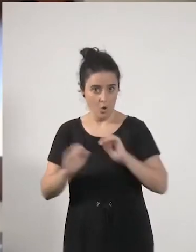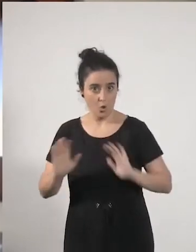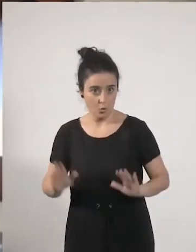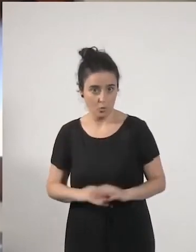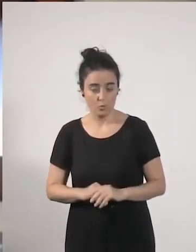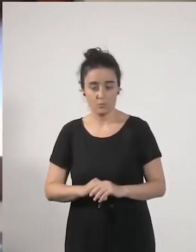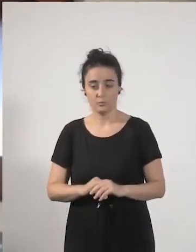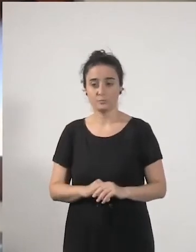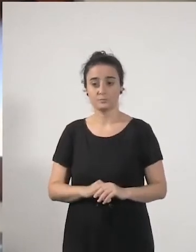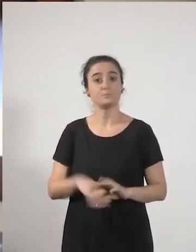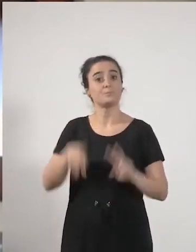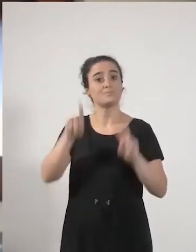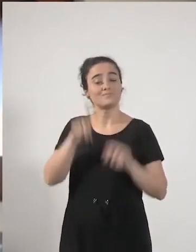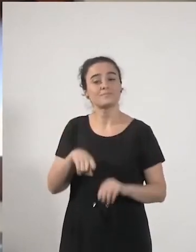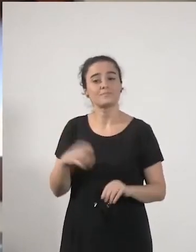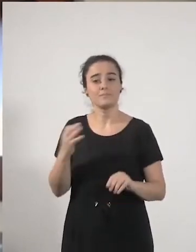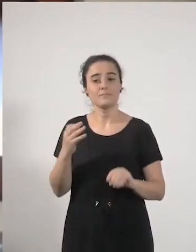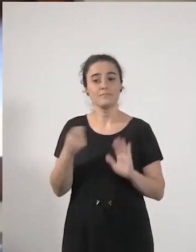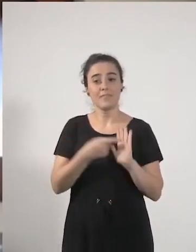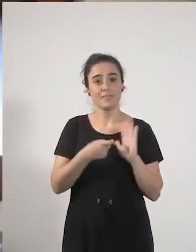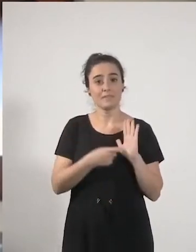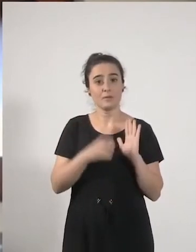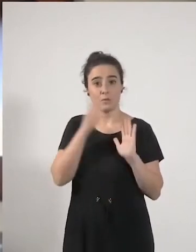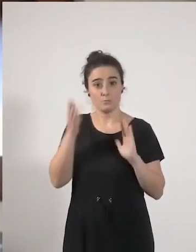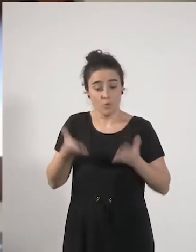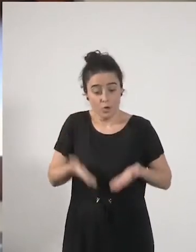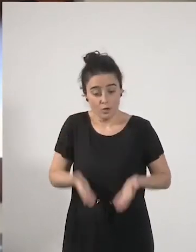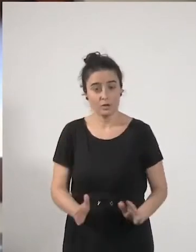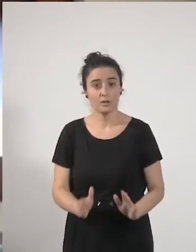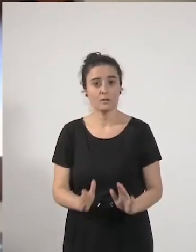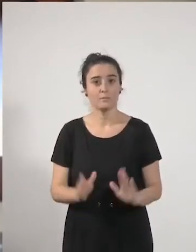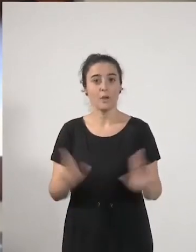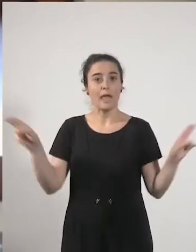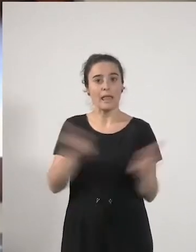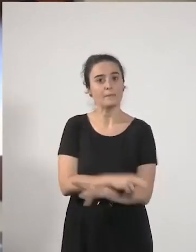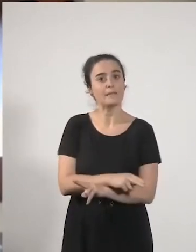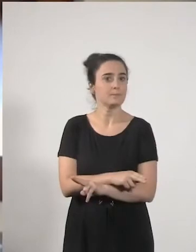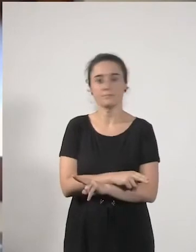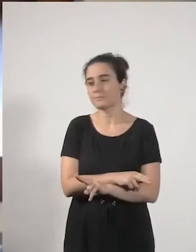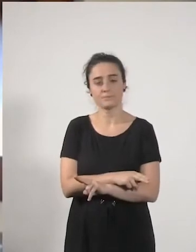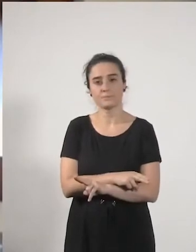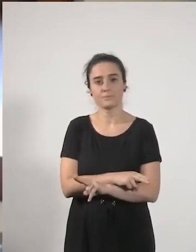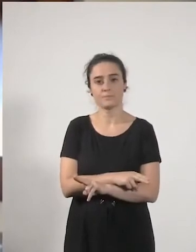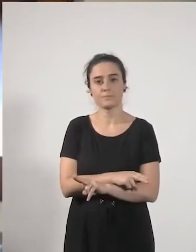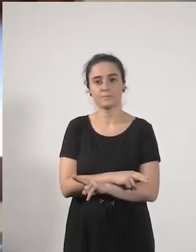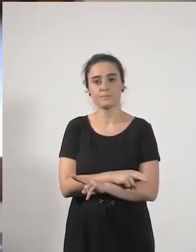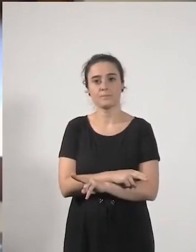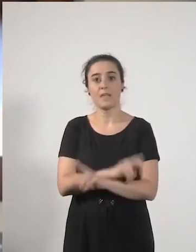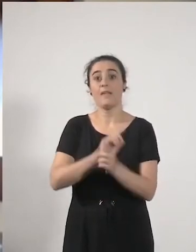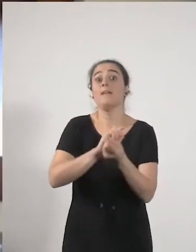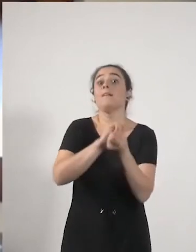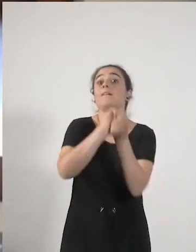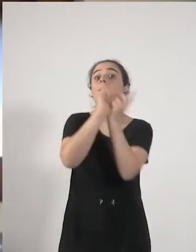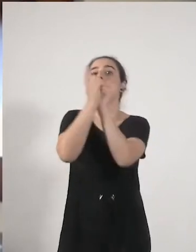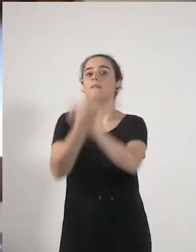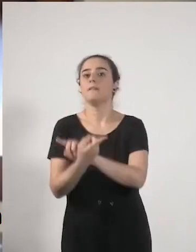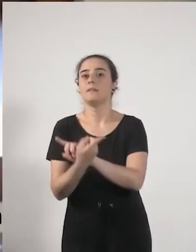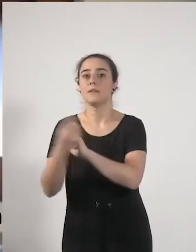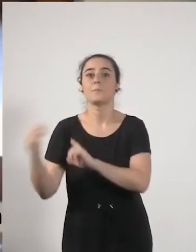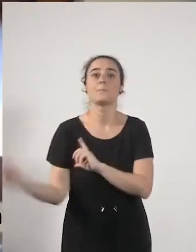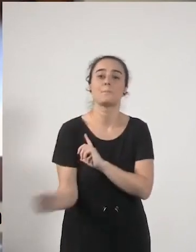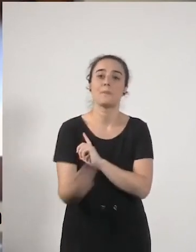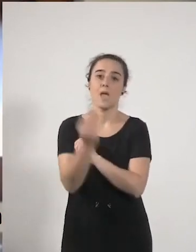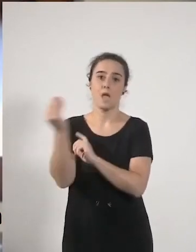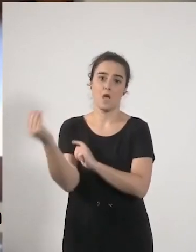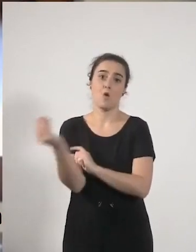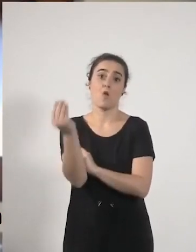también la desgrabación por criatura pero no eliminarla sino reconvertirla y mejorarla pero